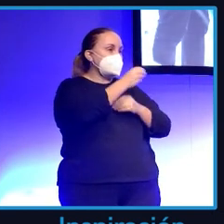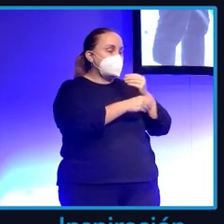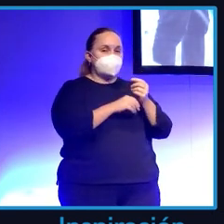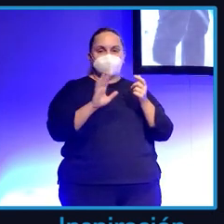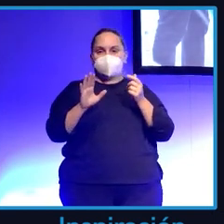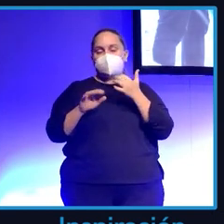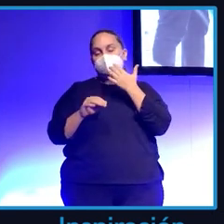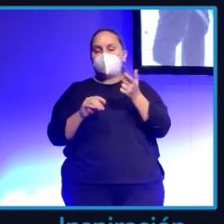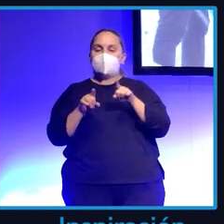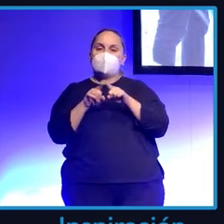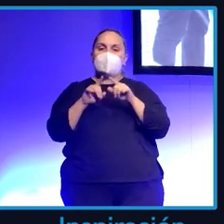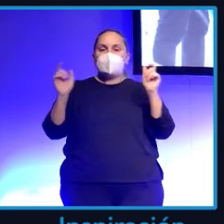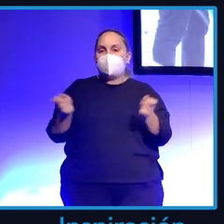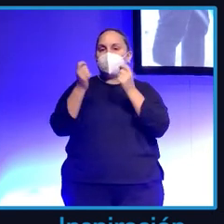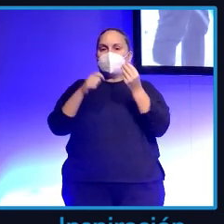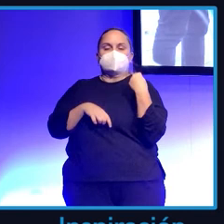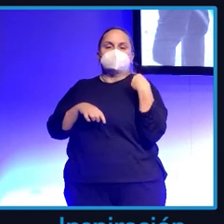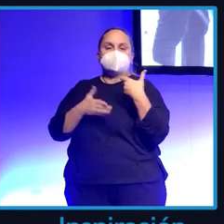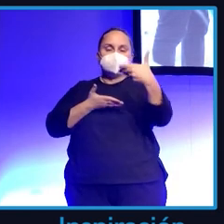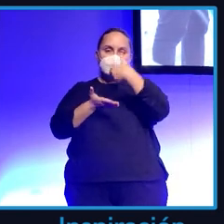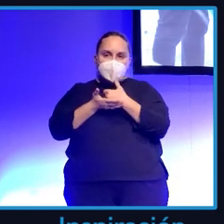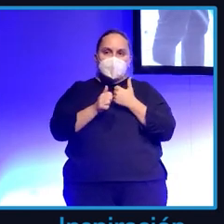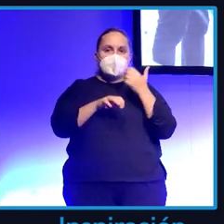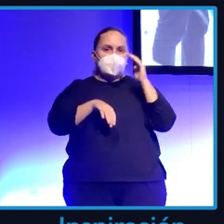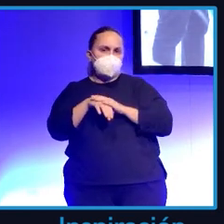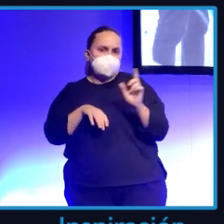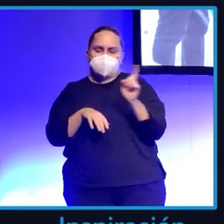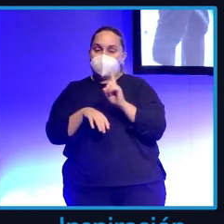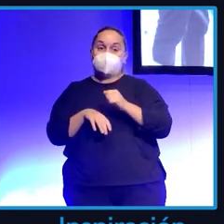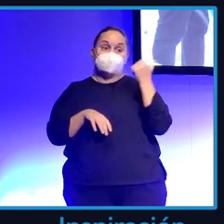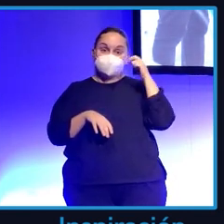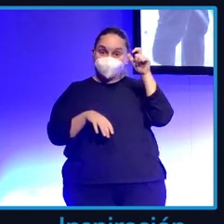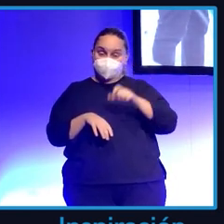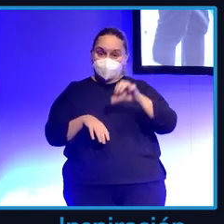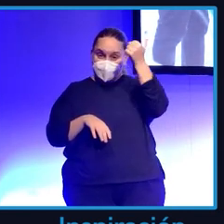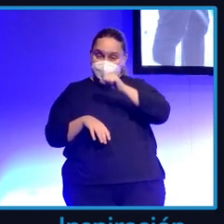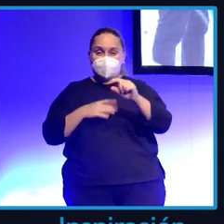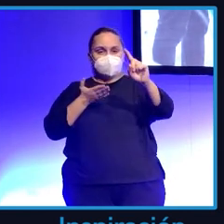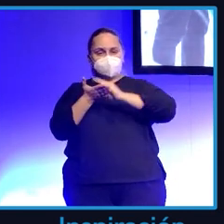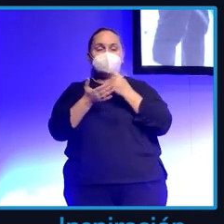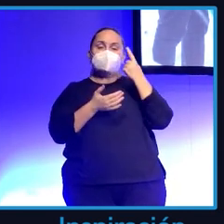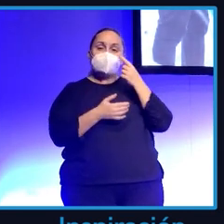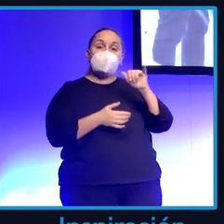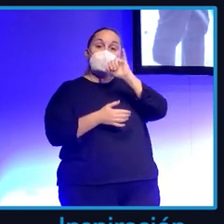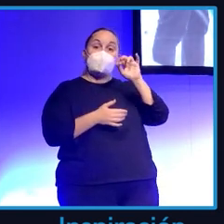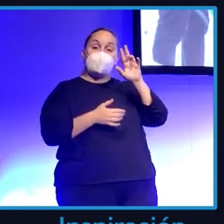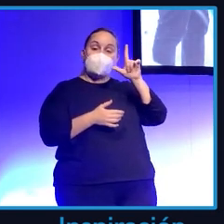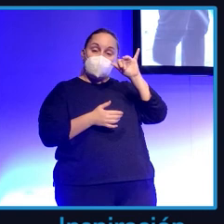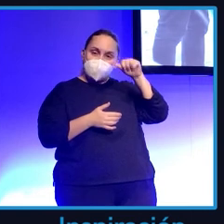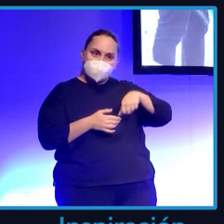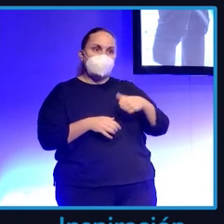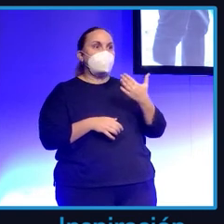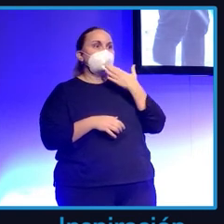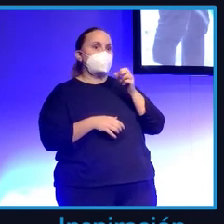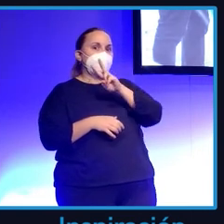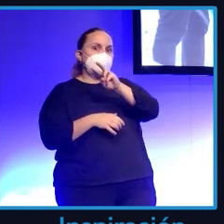esas cosas no las hago. Yo no hago ese tipo de publi. Pero este chico me escribió y me dijo me llamo Julián, soy de Cuenca, tengo 23 años. A mí ya me había ganado con